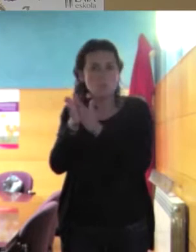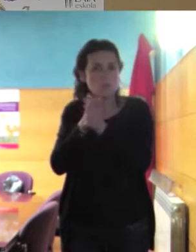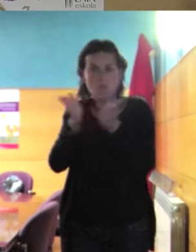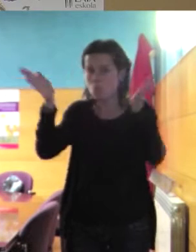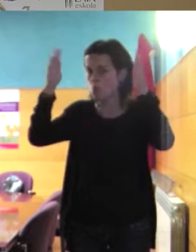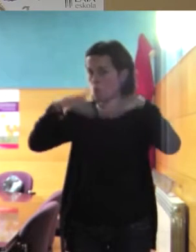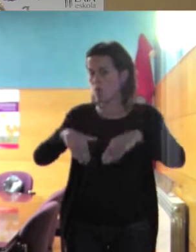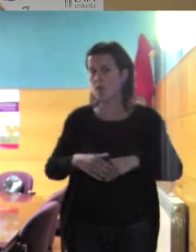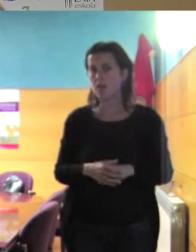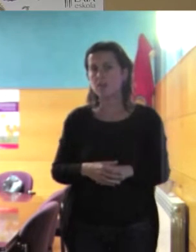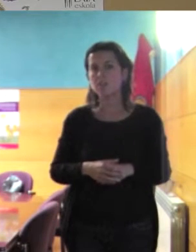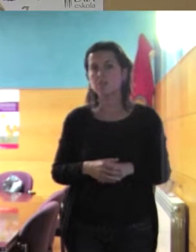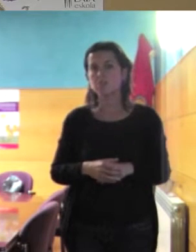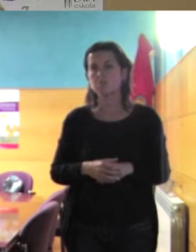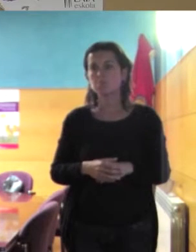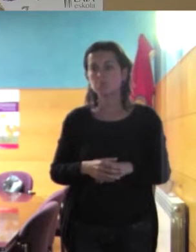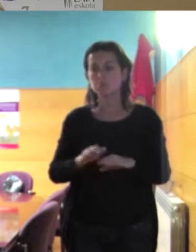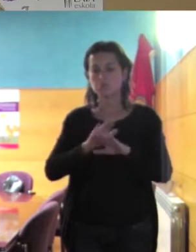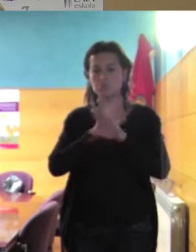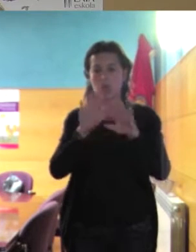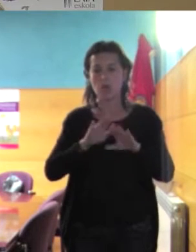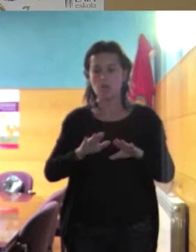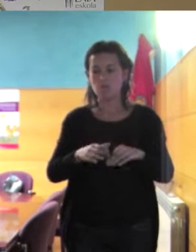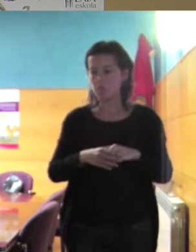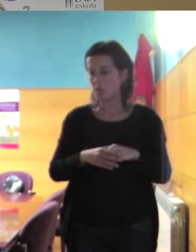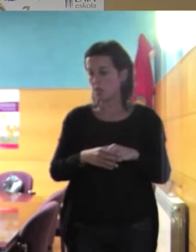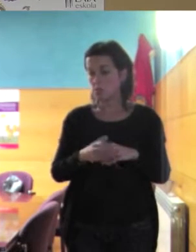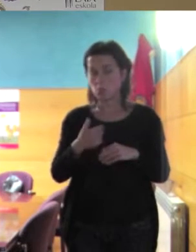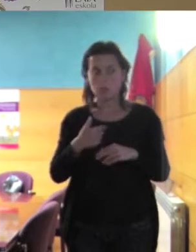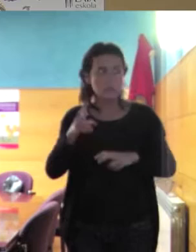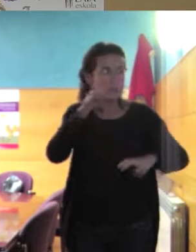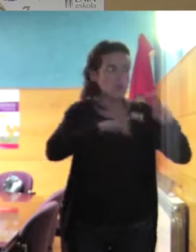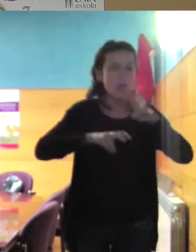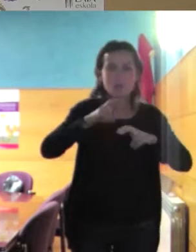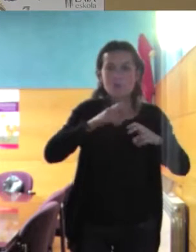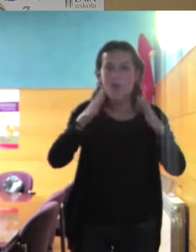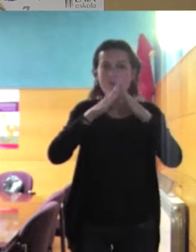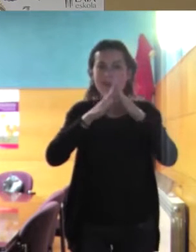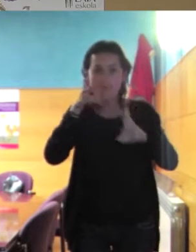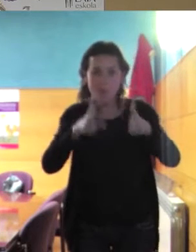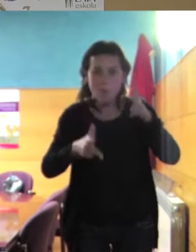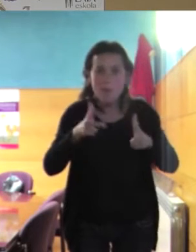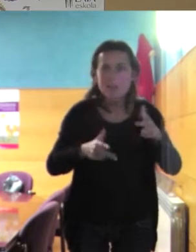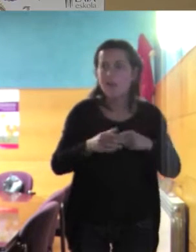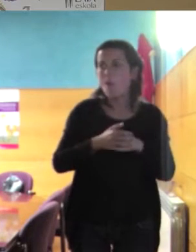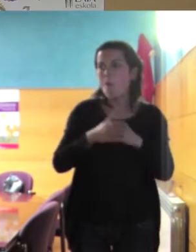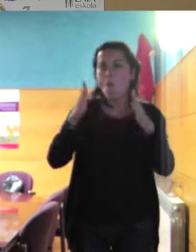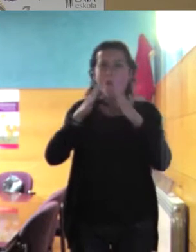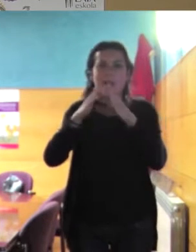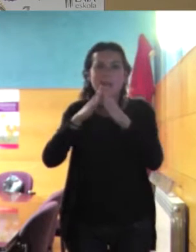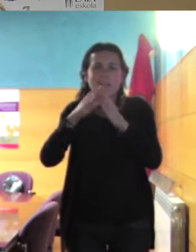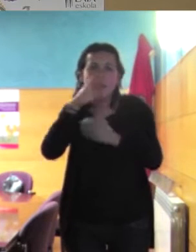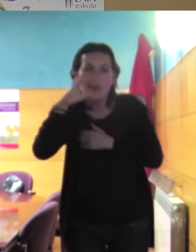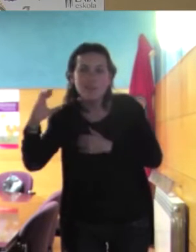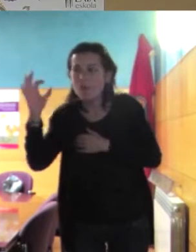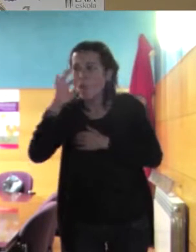refugiar en... Voy a ver si hay una Euskaletxea por allí o la casa de Cáceres o la de Galicia y a ver